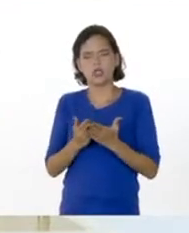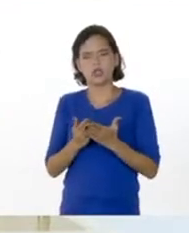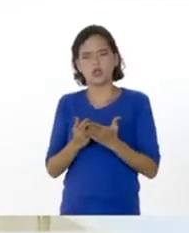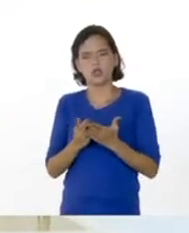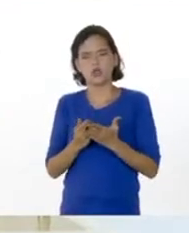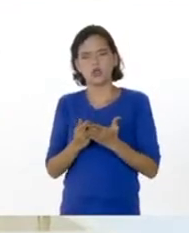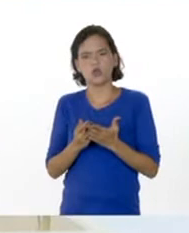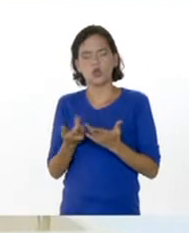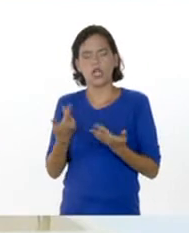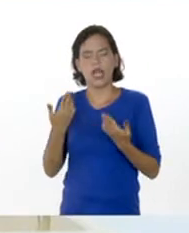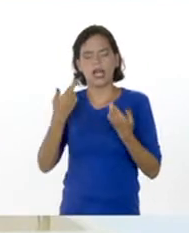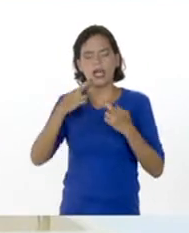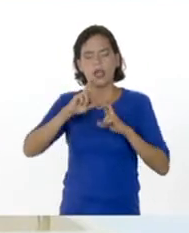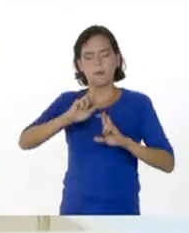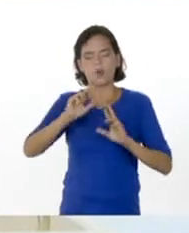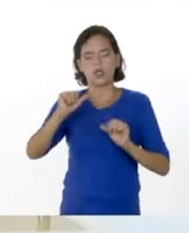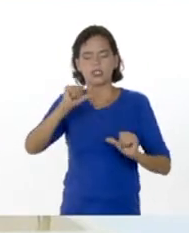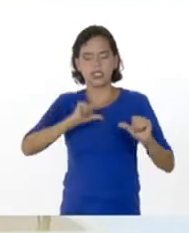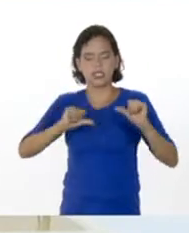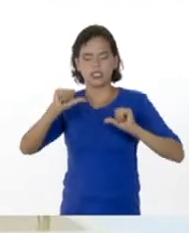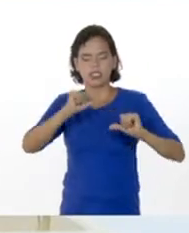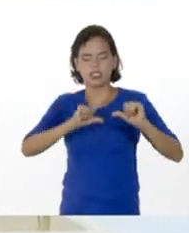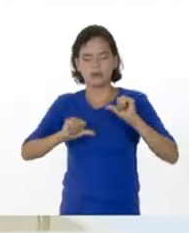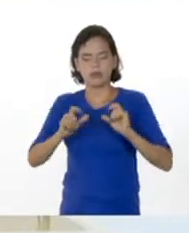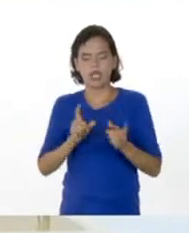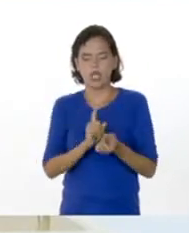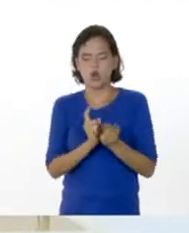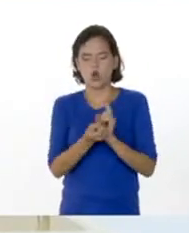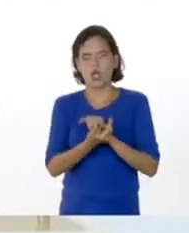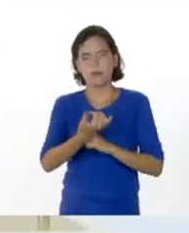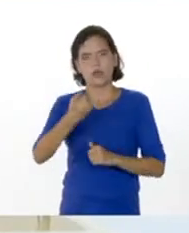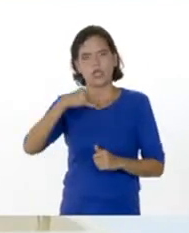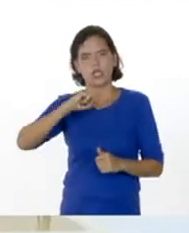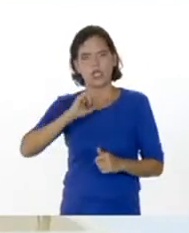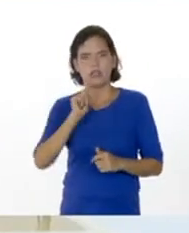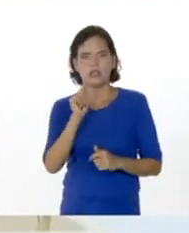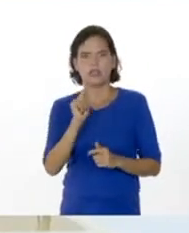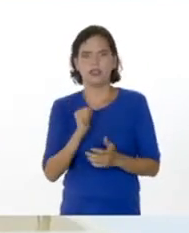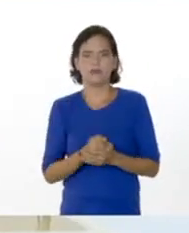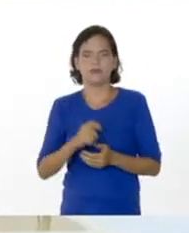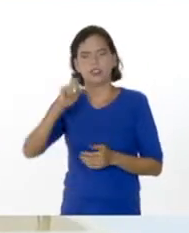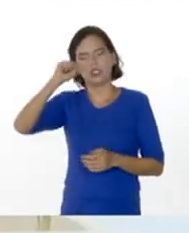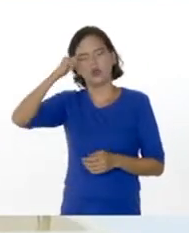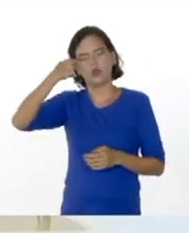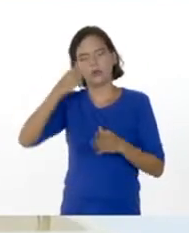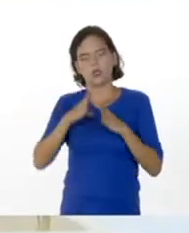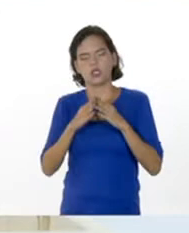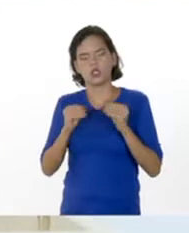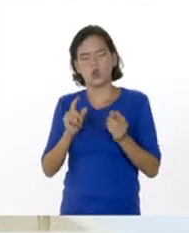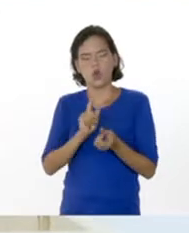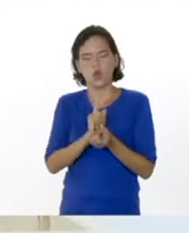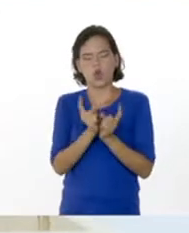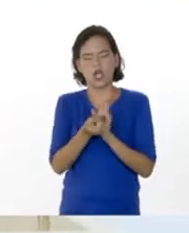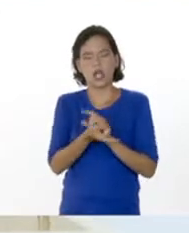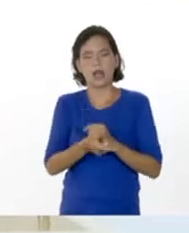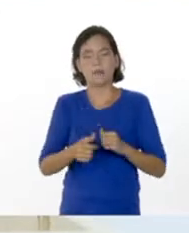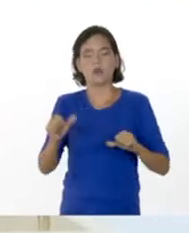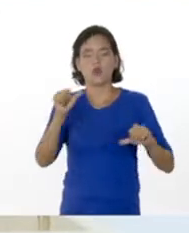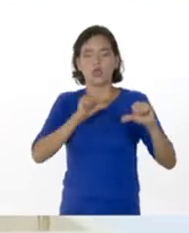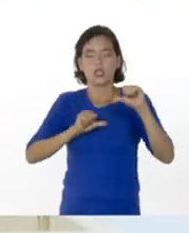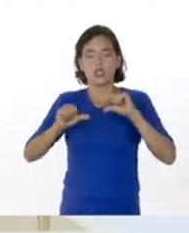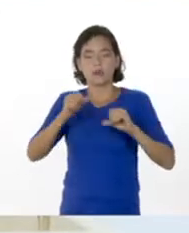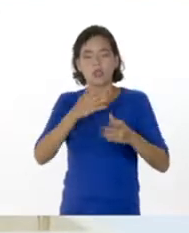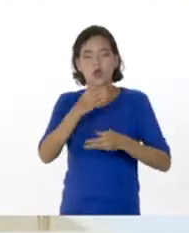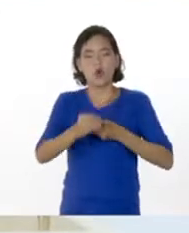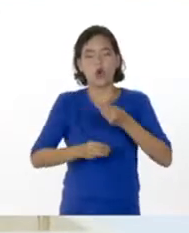las reacciones químicas y los cambios que se presentan en ellas. Recordemos que todo cambio químico genera